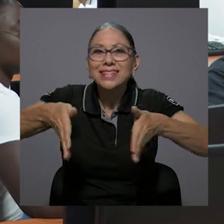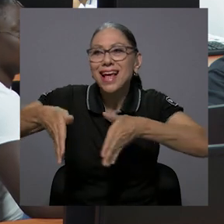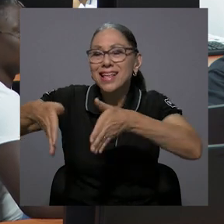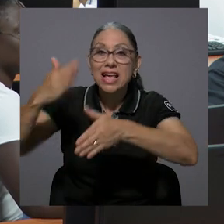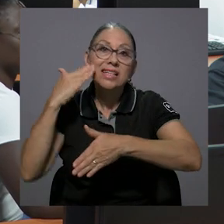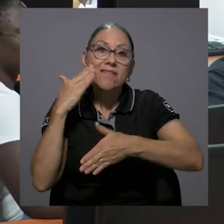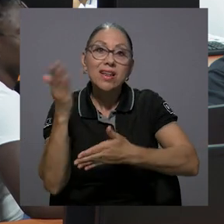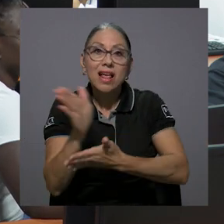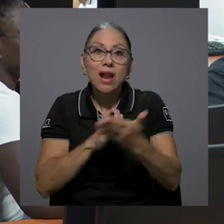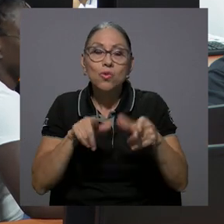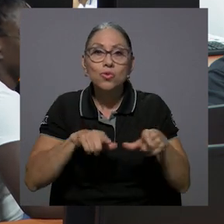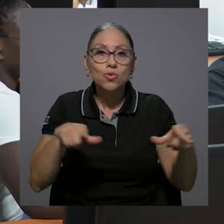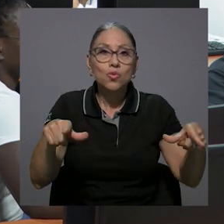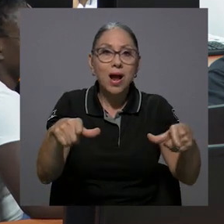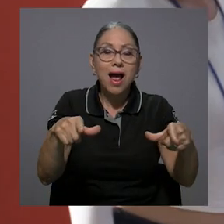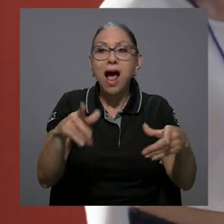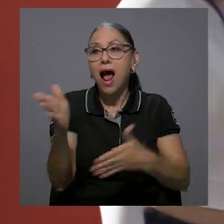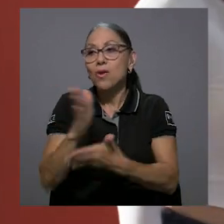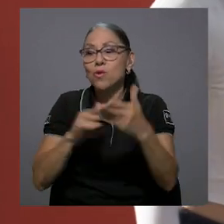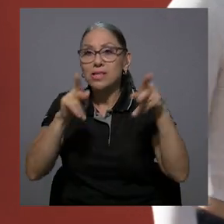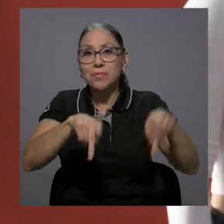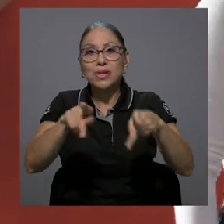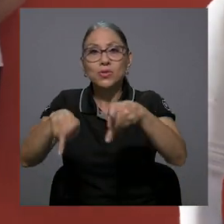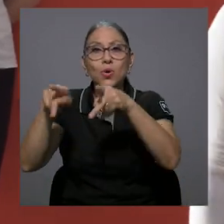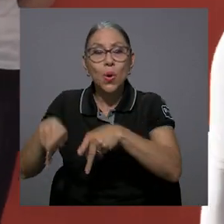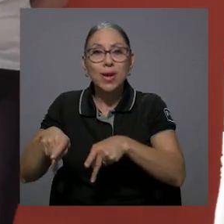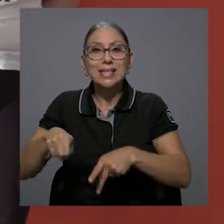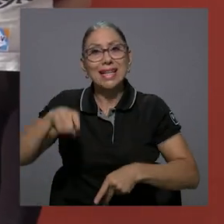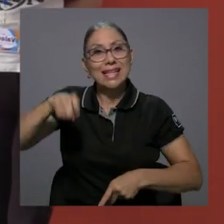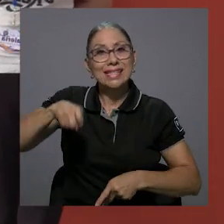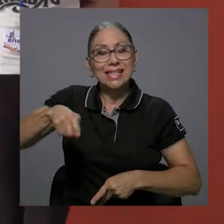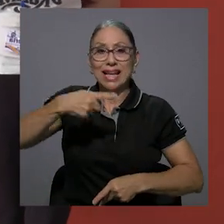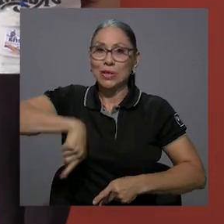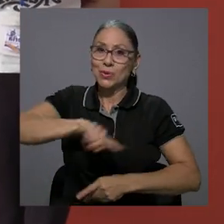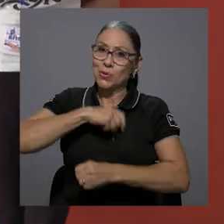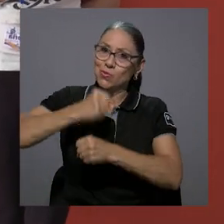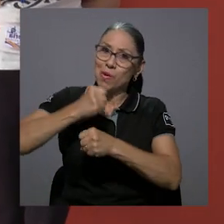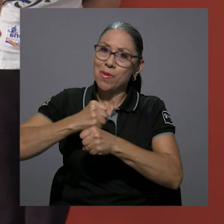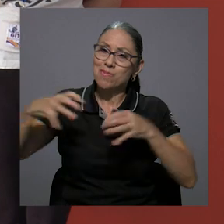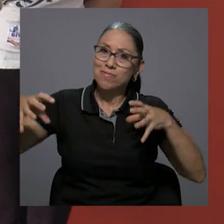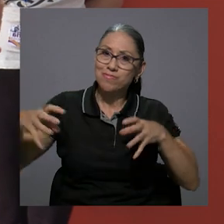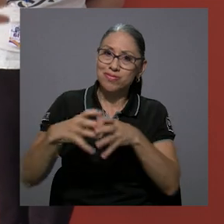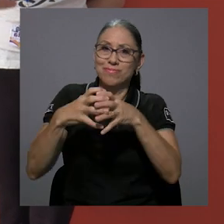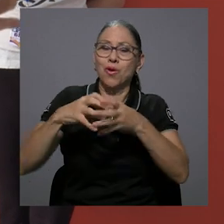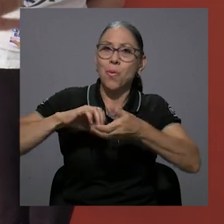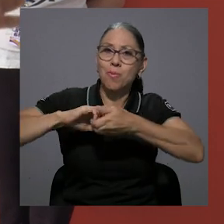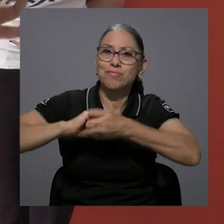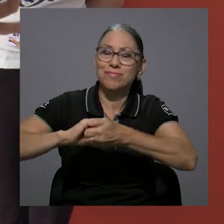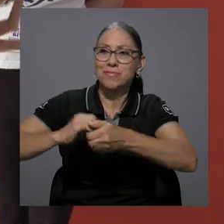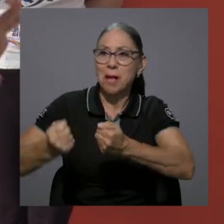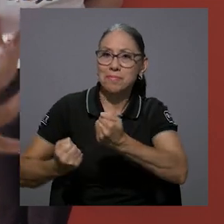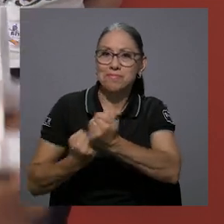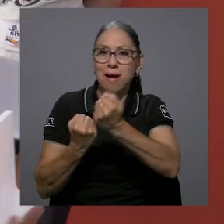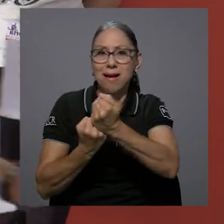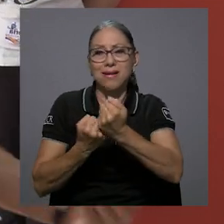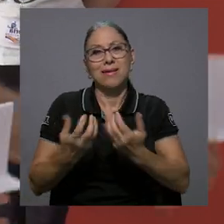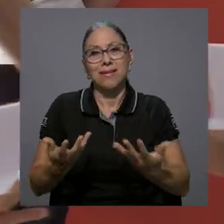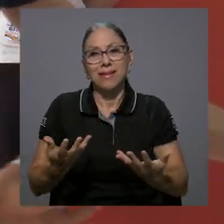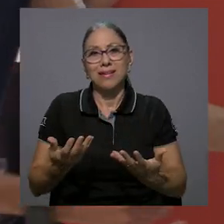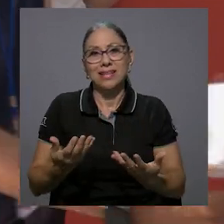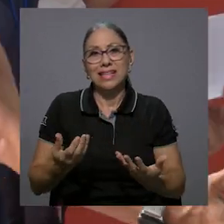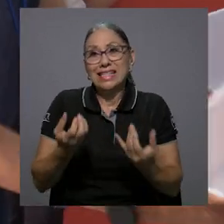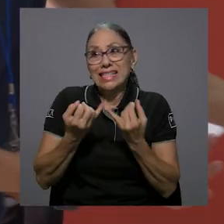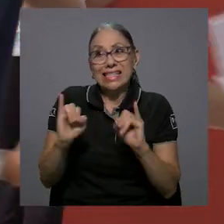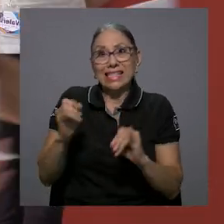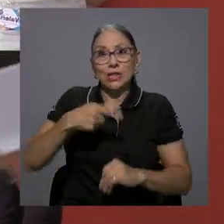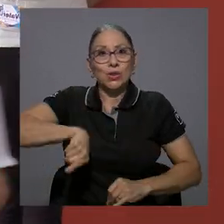ciertas zonas y personas, este, y pues que necesitan como de nuestra intervención, tal vez como de una mano, tal vez, ¿verdad? Que muchas veces, tal